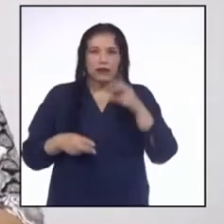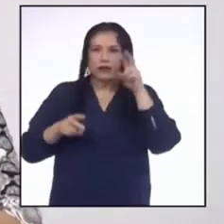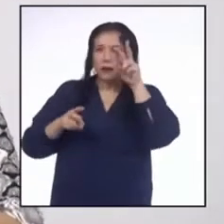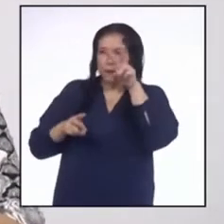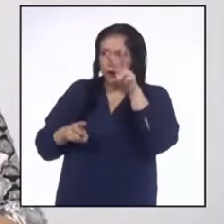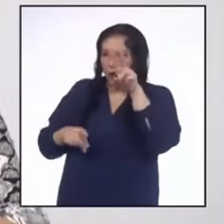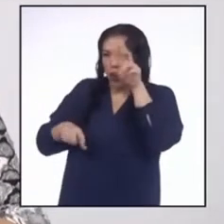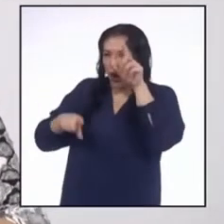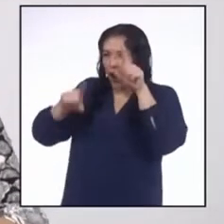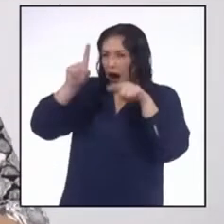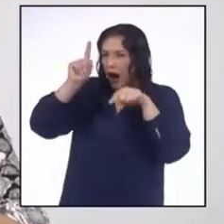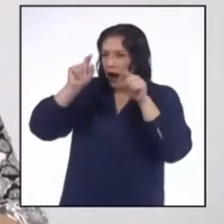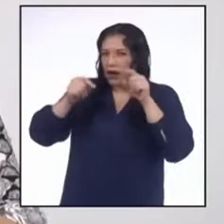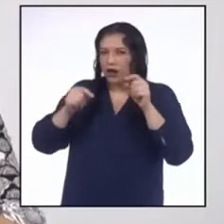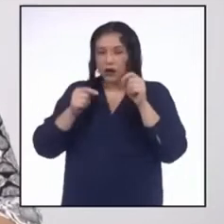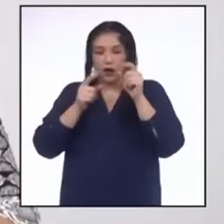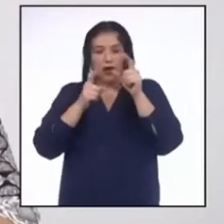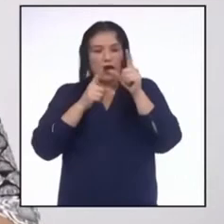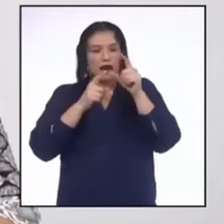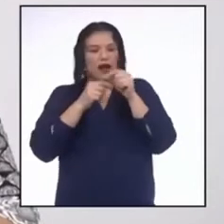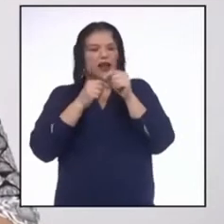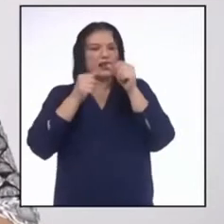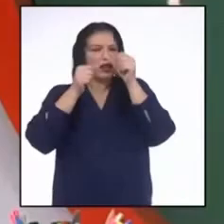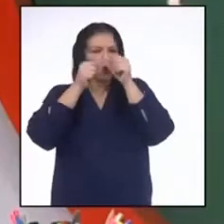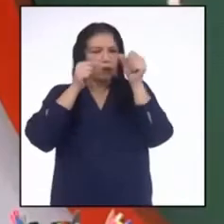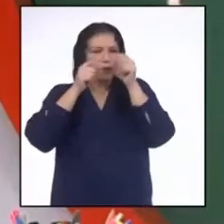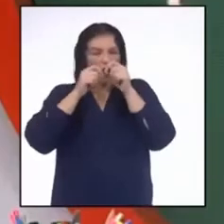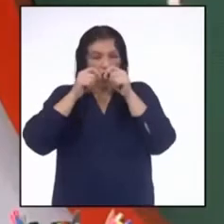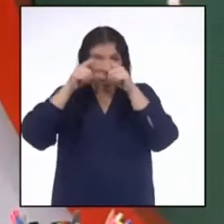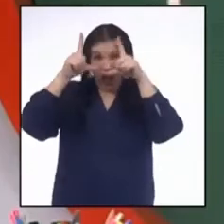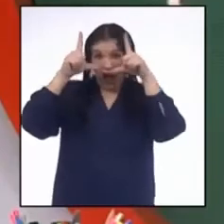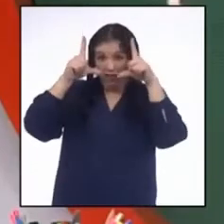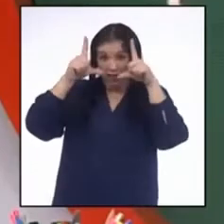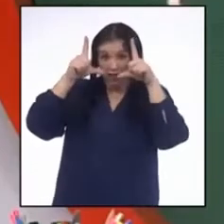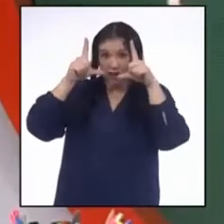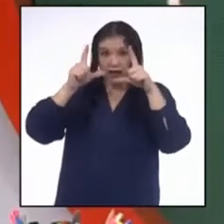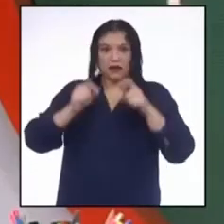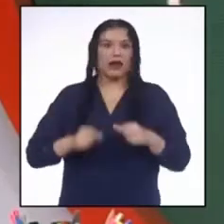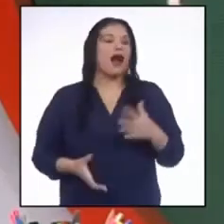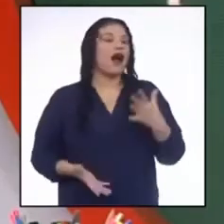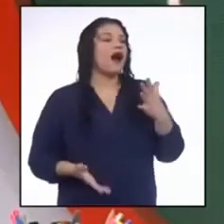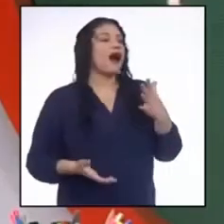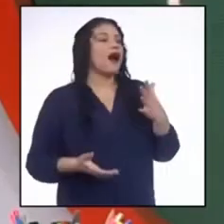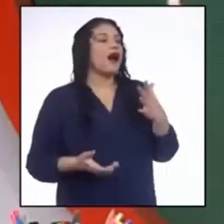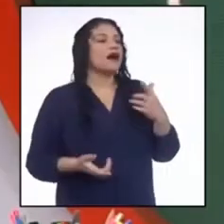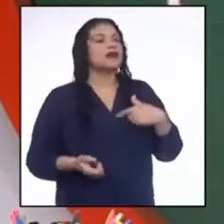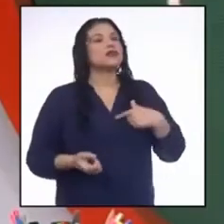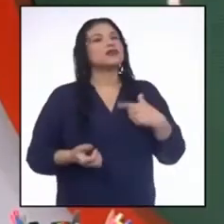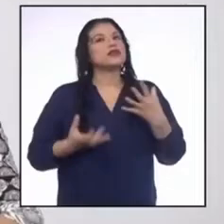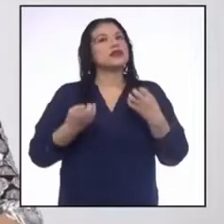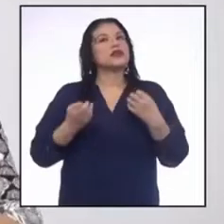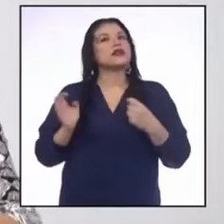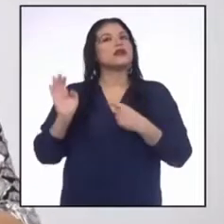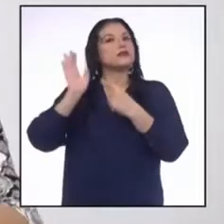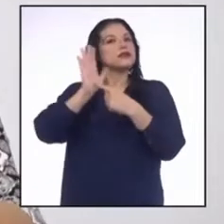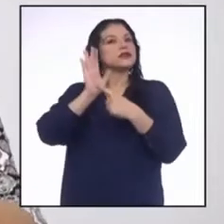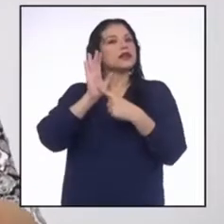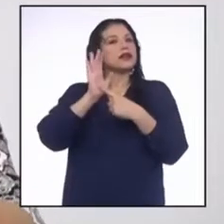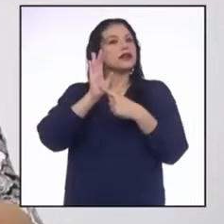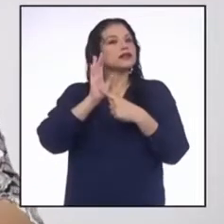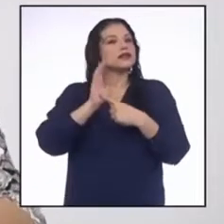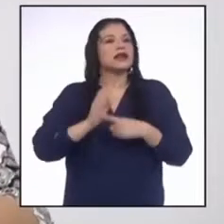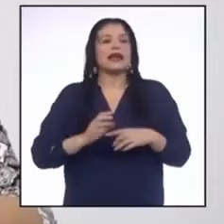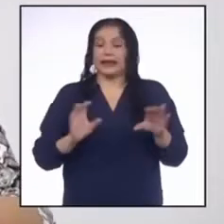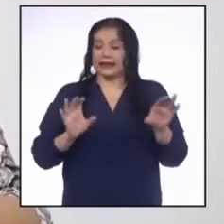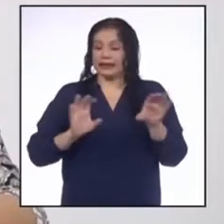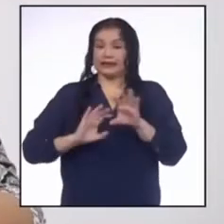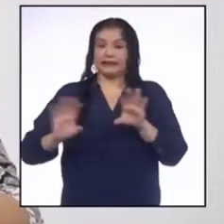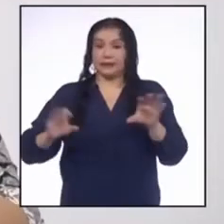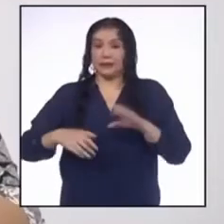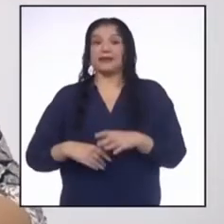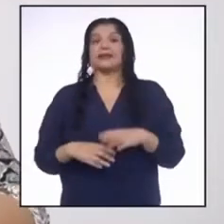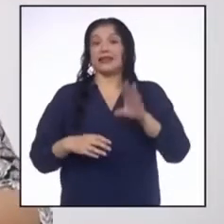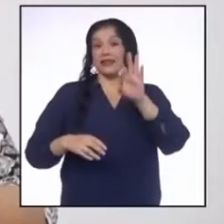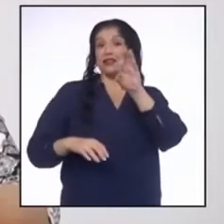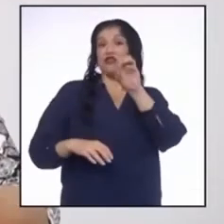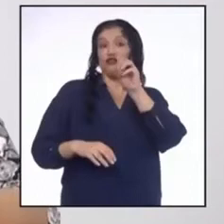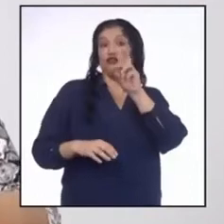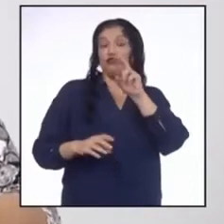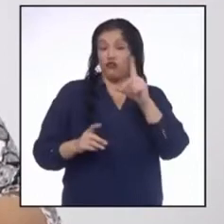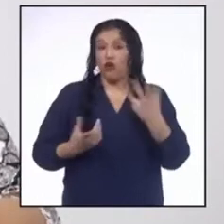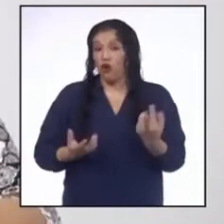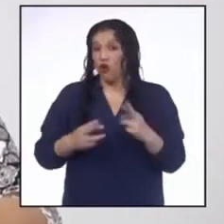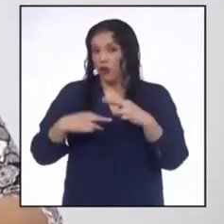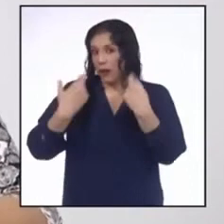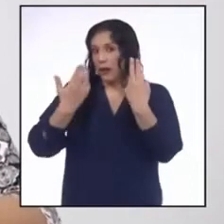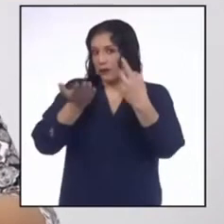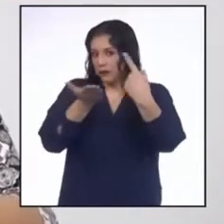atención el tamaño de la fecha? Claro, entonces lo que quieren publicitar es... La realización de ese foro